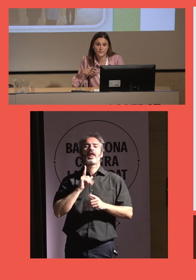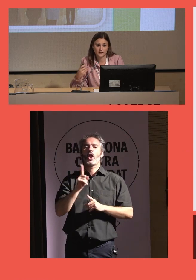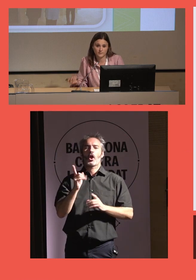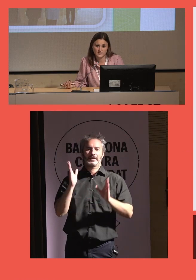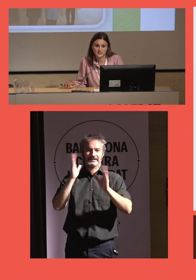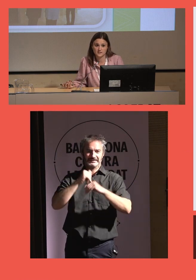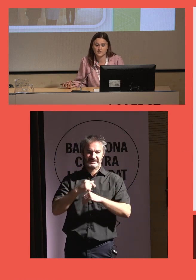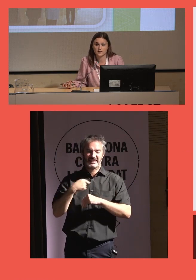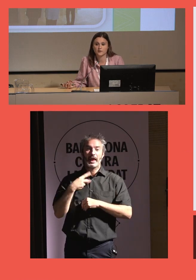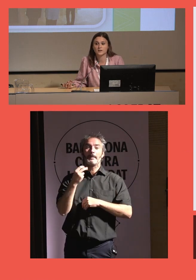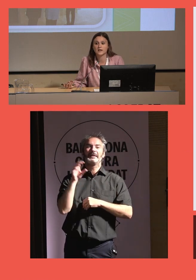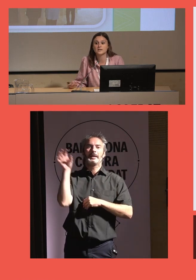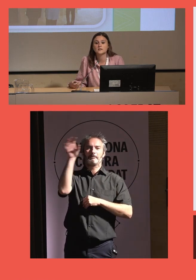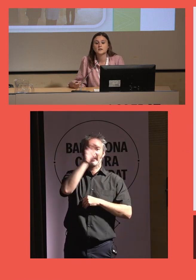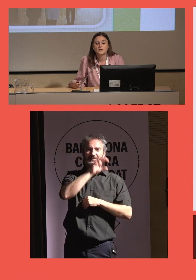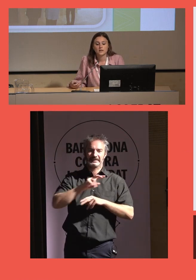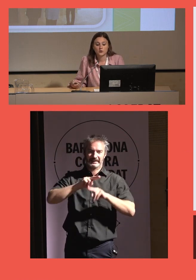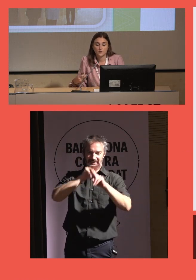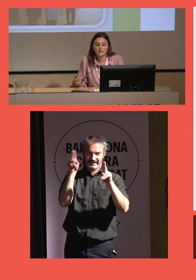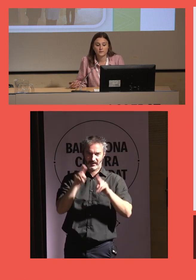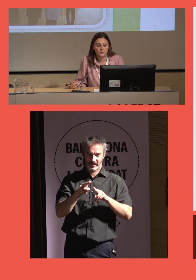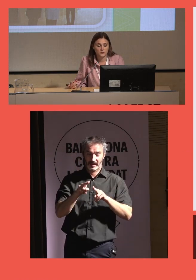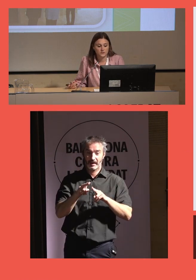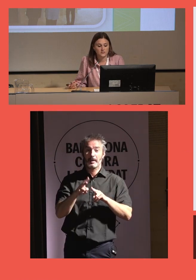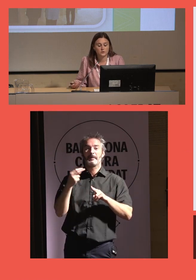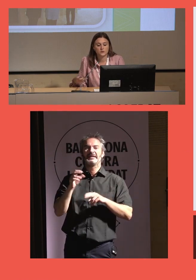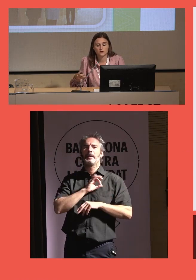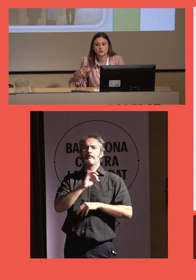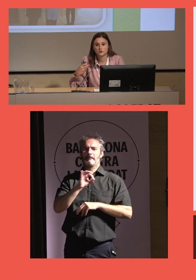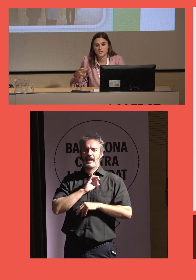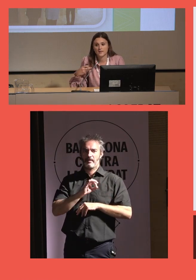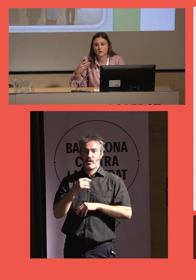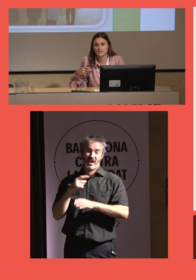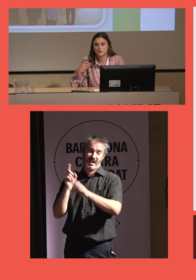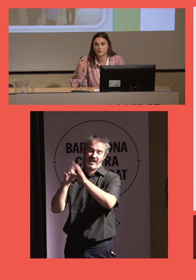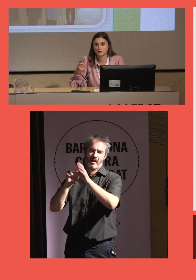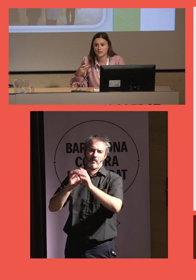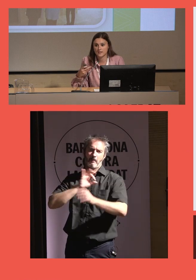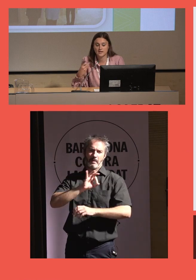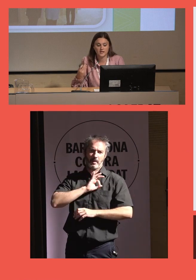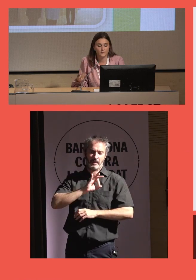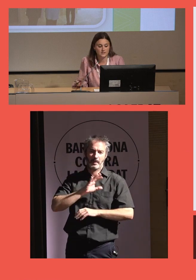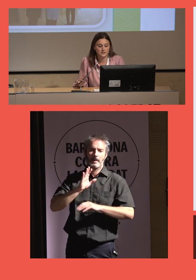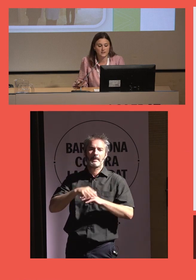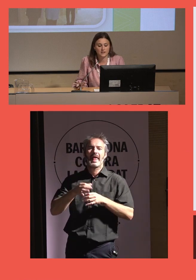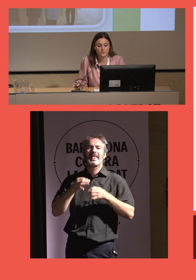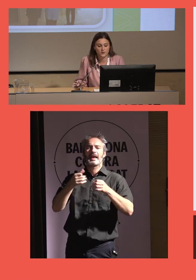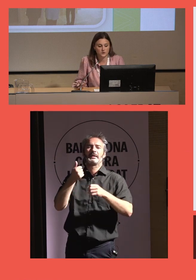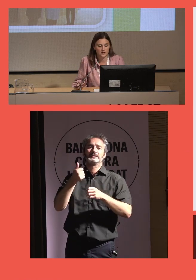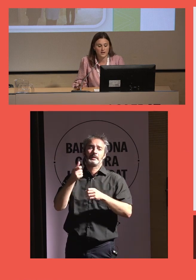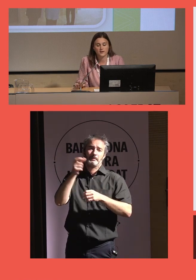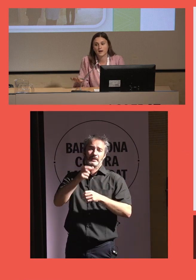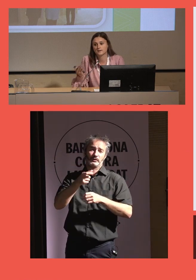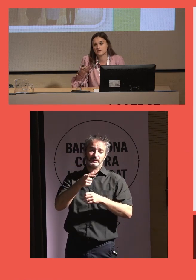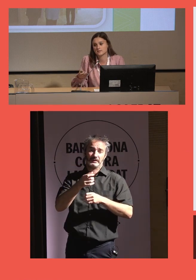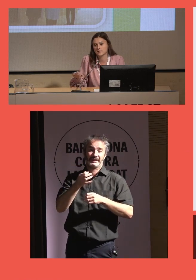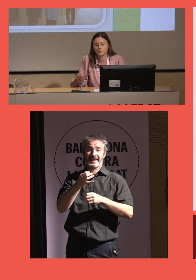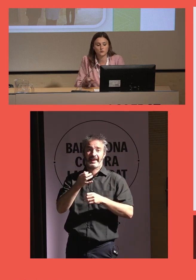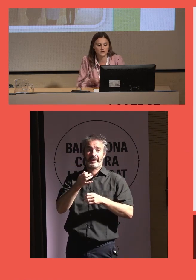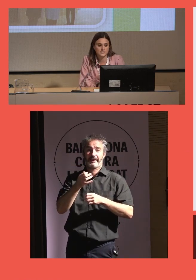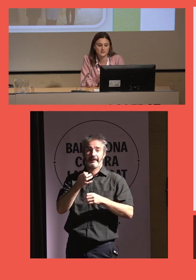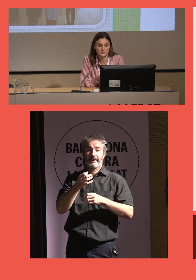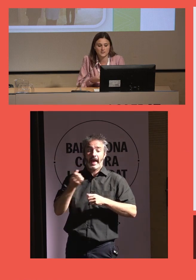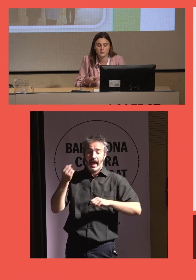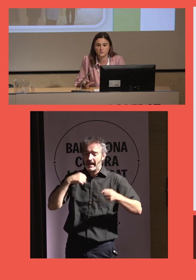reconocido en 20 países internacionales con 20 premios distintos. Entonces, nos ha dado esa oportunidad de llegar a más gente de la que podemos llegar a través